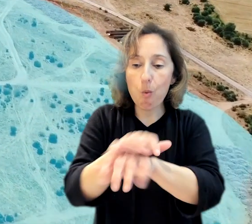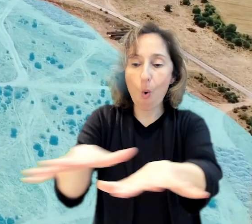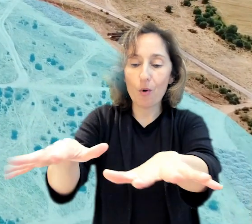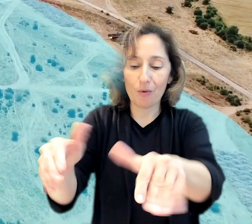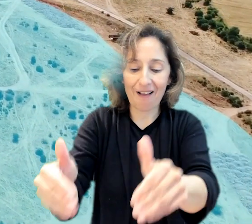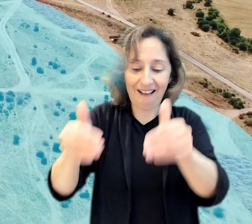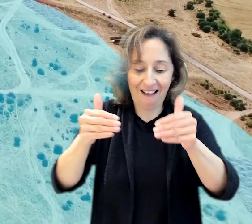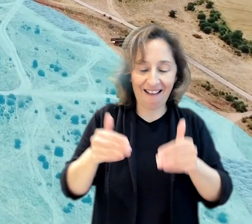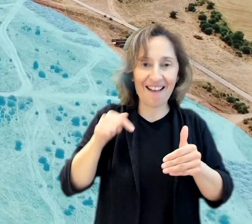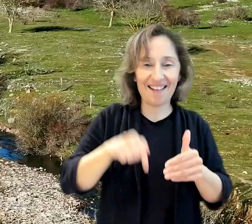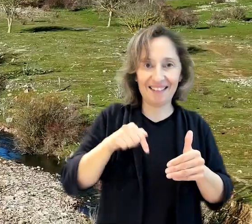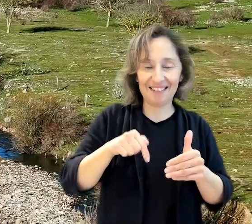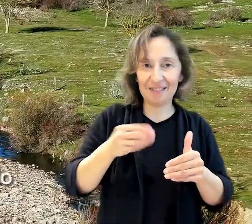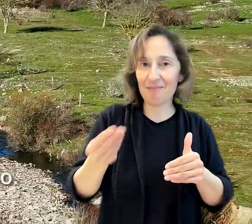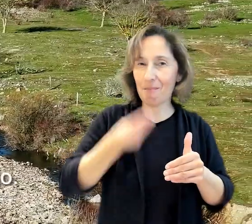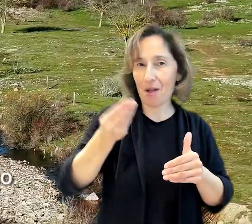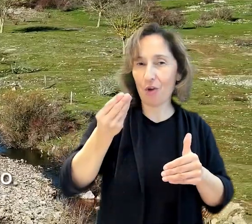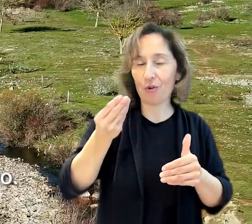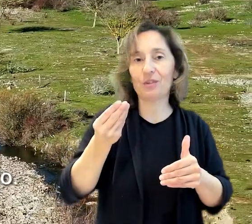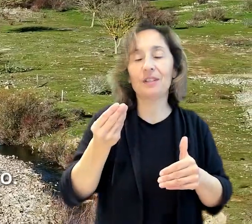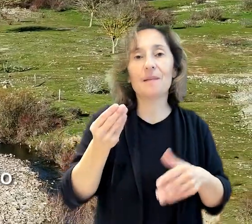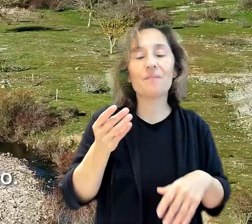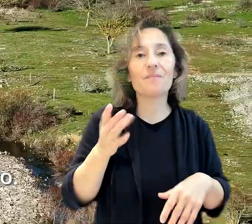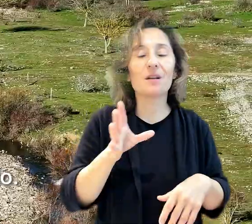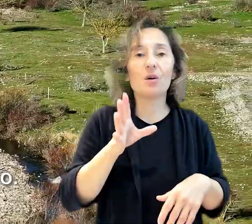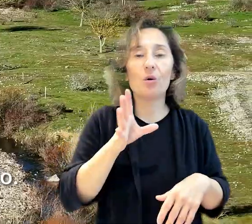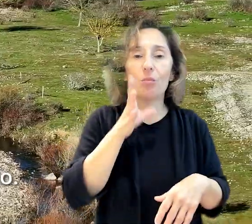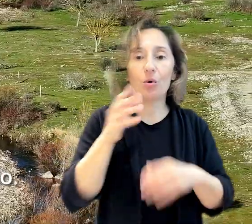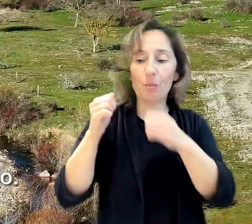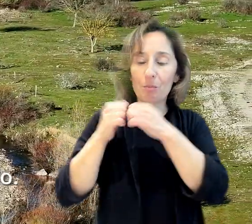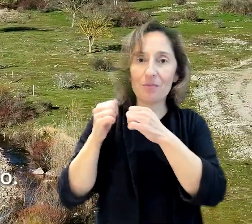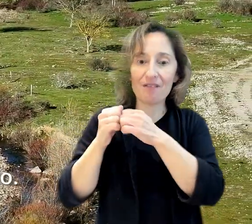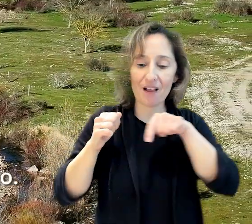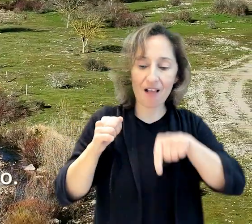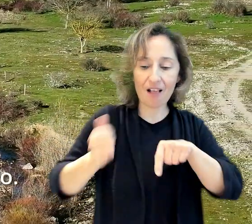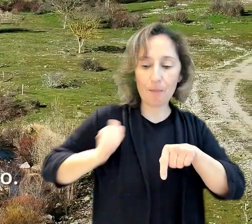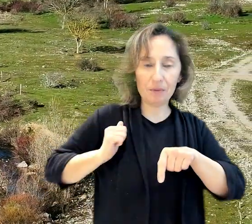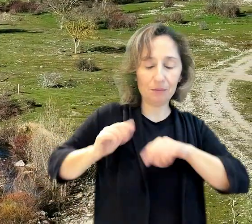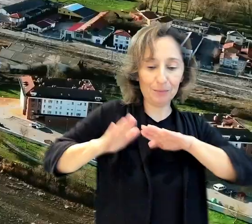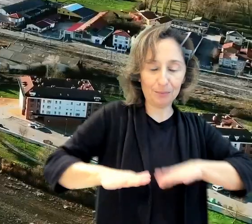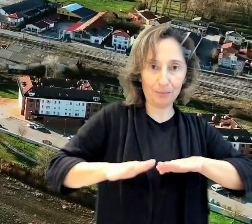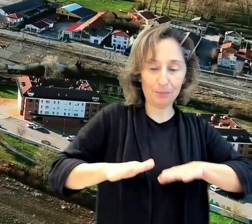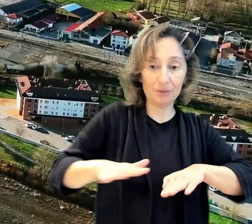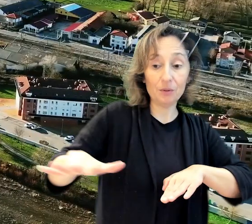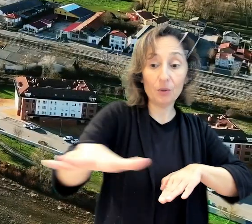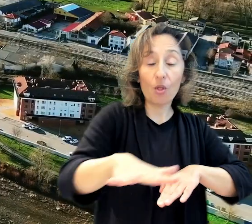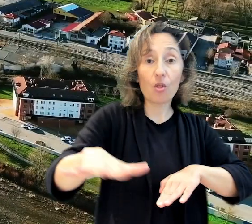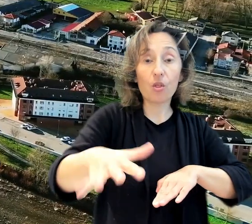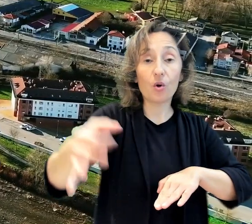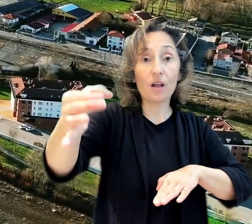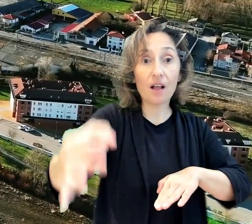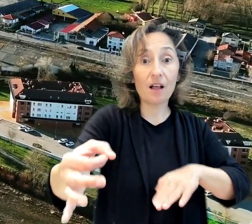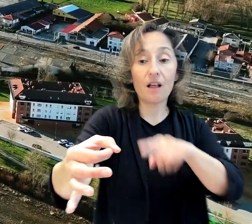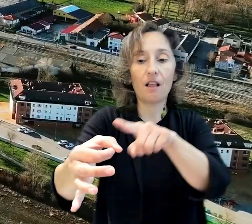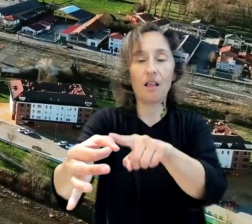balsón lo formo arriba. Es mejor arriba, porque esto nos va a hacer de tragadero de mucho canto rodado. Así no le someto al